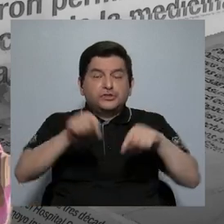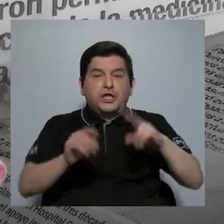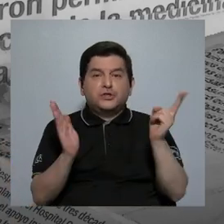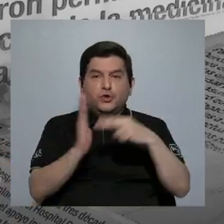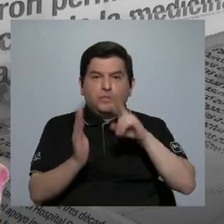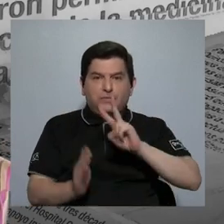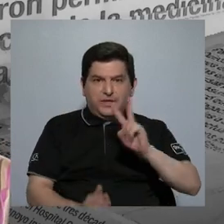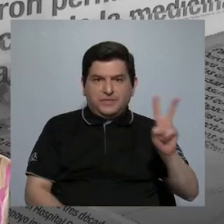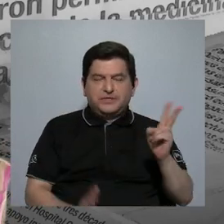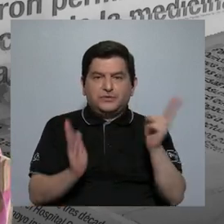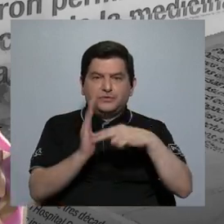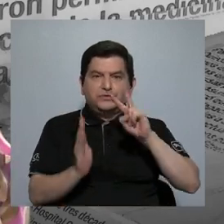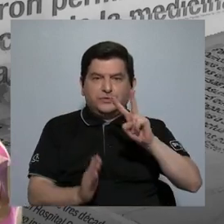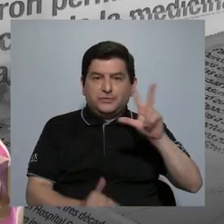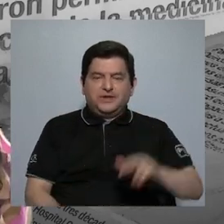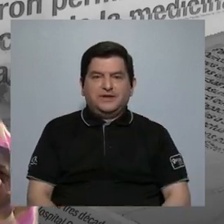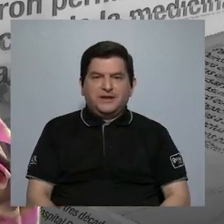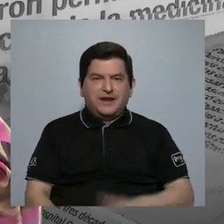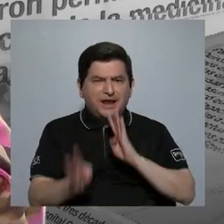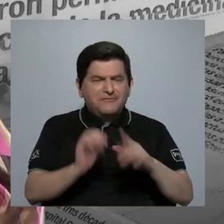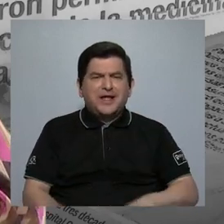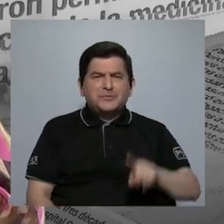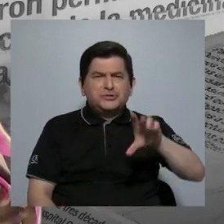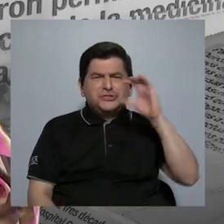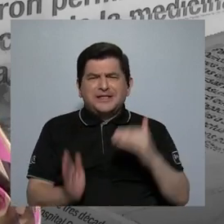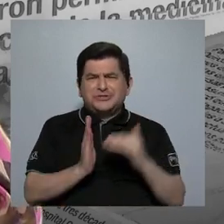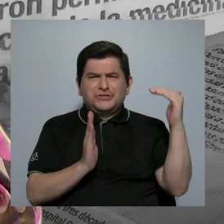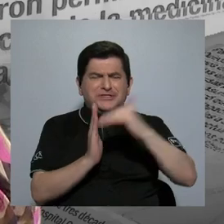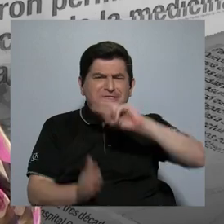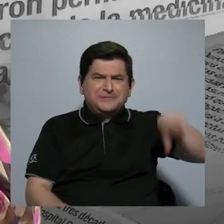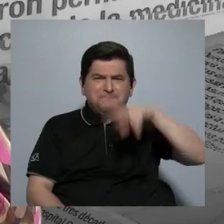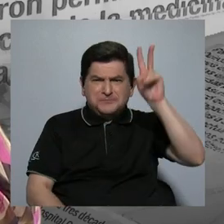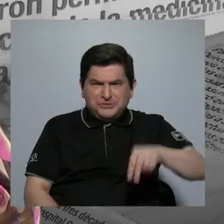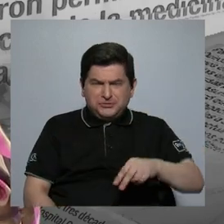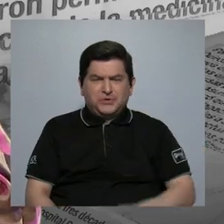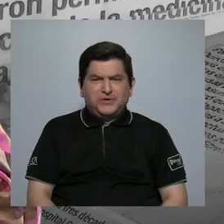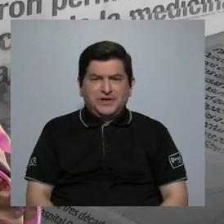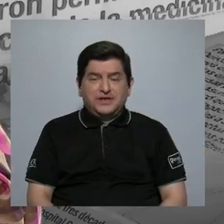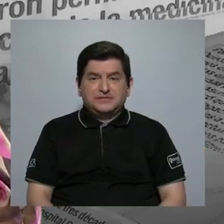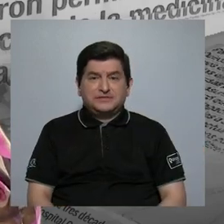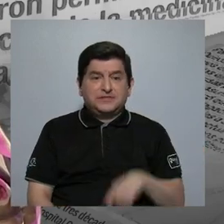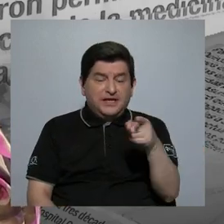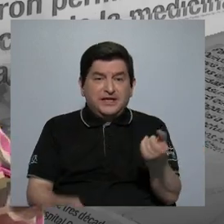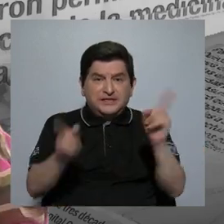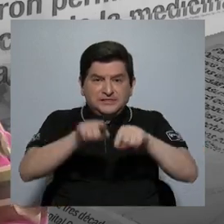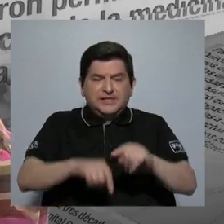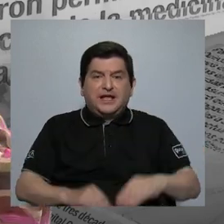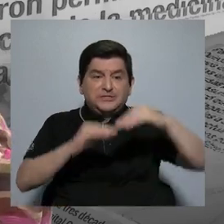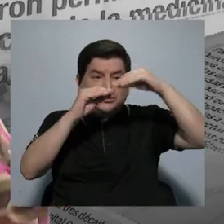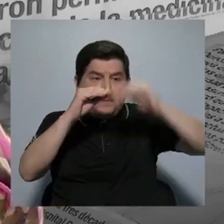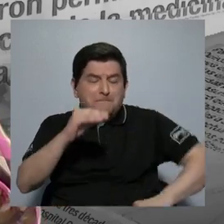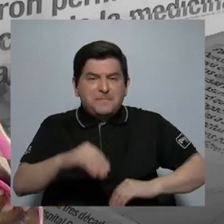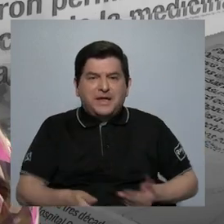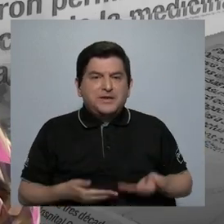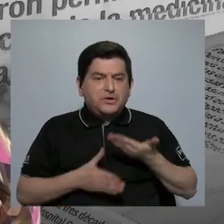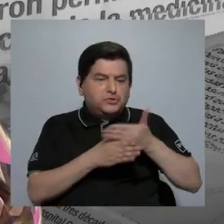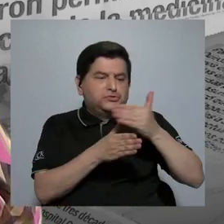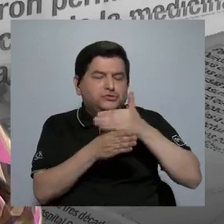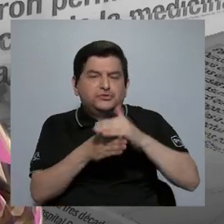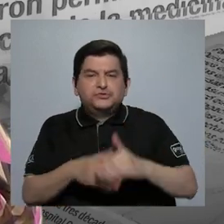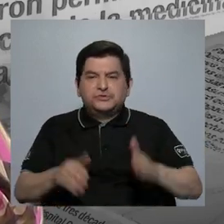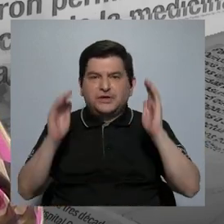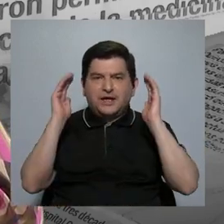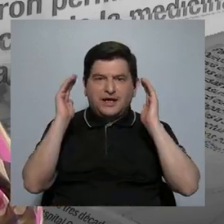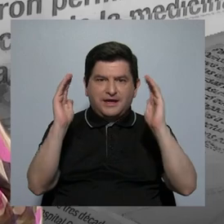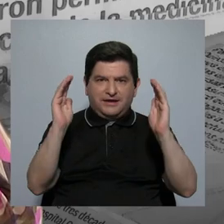dio en el 2022 y en el 2023. Es que estamos hablando de cientos de millones de colones que recibieron, que se asignó, menos a las